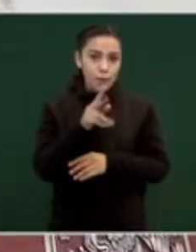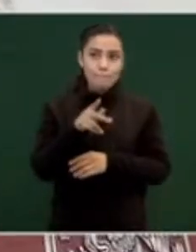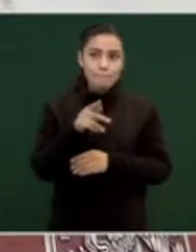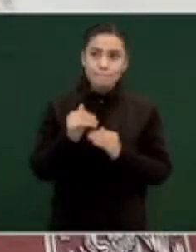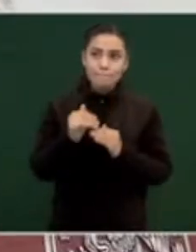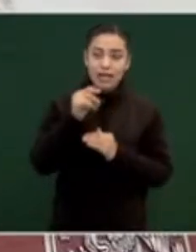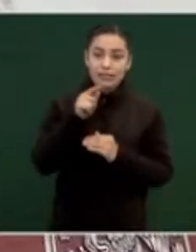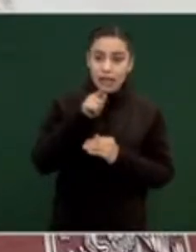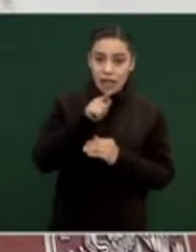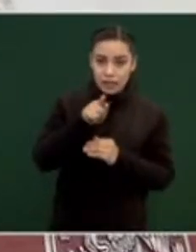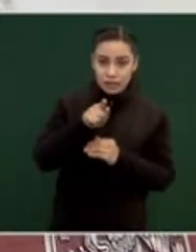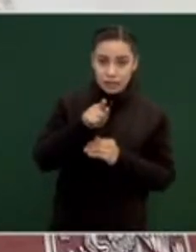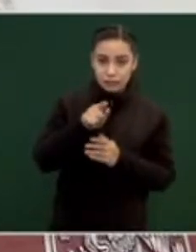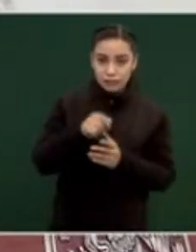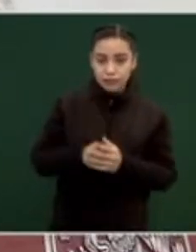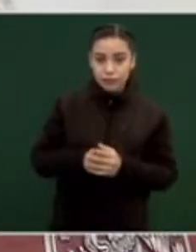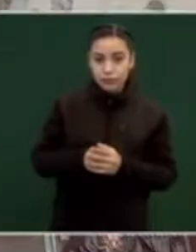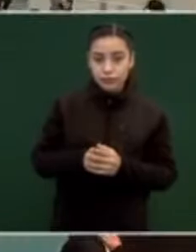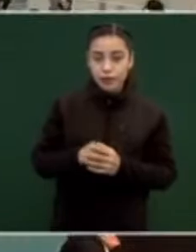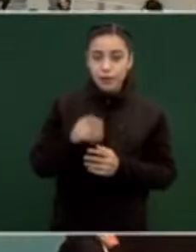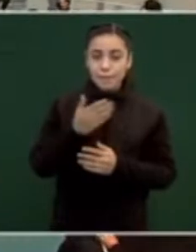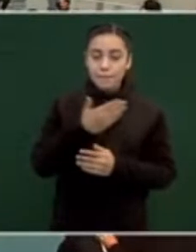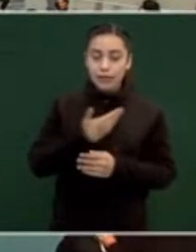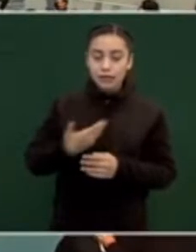Entonces, ahora… Adiós. Adiós. Adiós. Adiós.